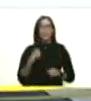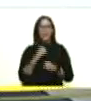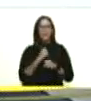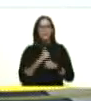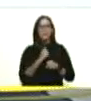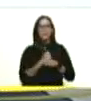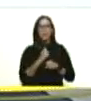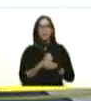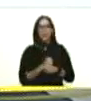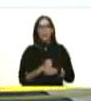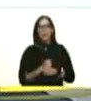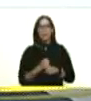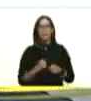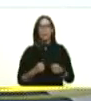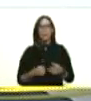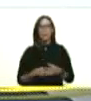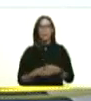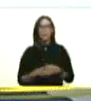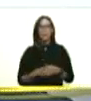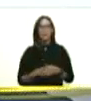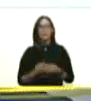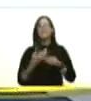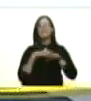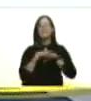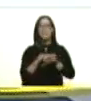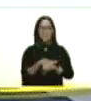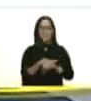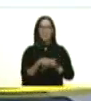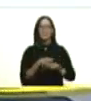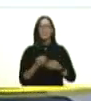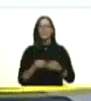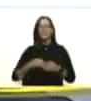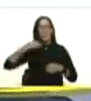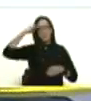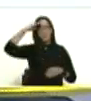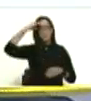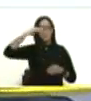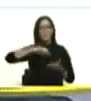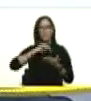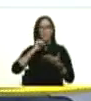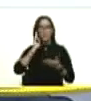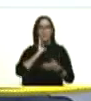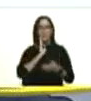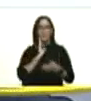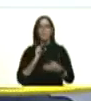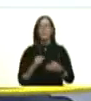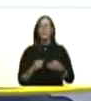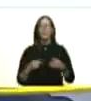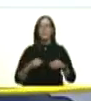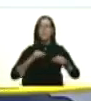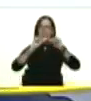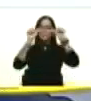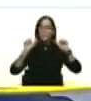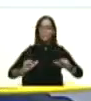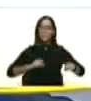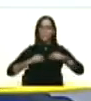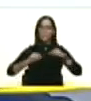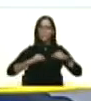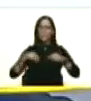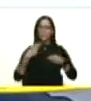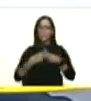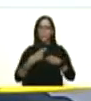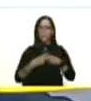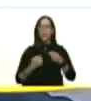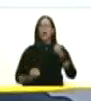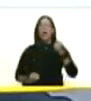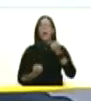conjunto entre e integral entre la fuerza armada nacional bolivariana y el sistema gestión de riesgo apoyado